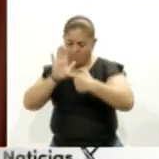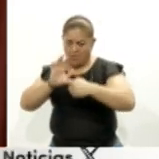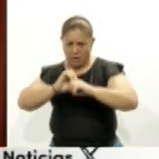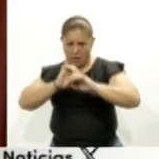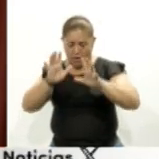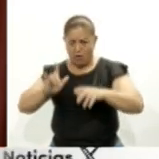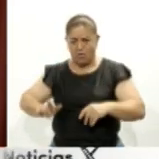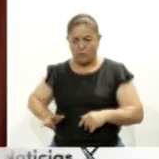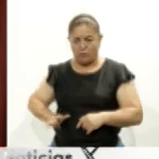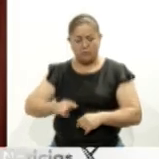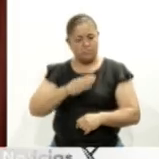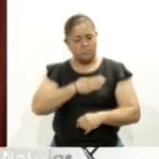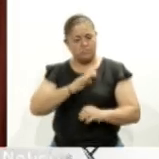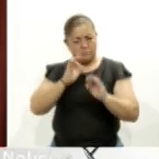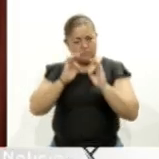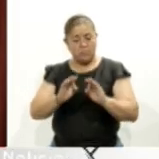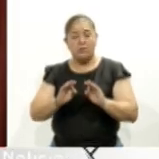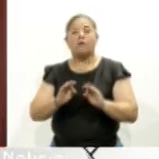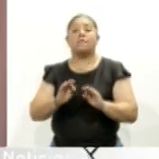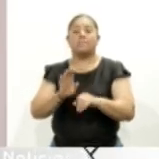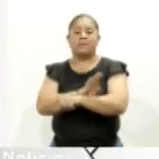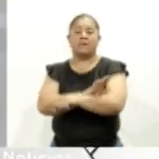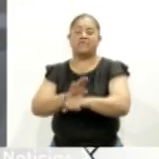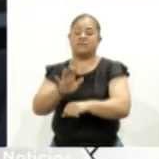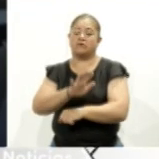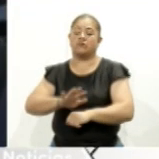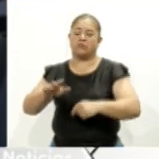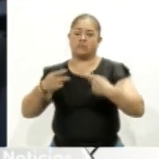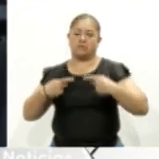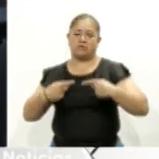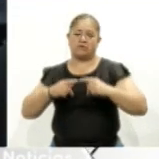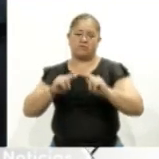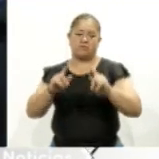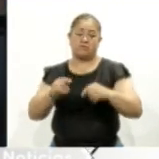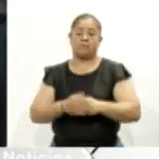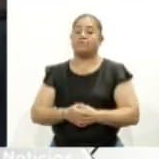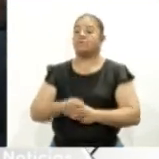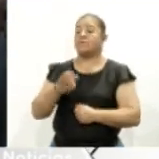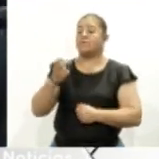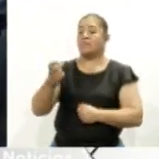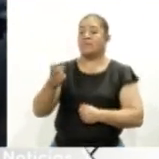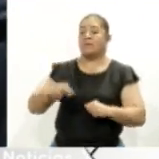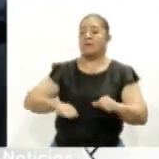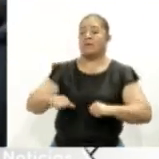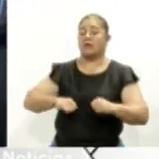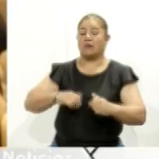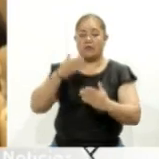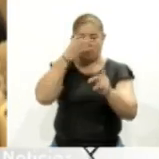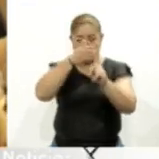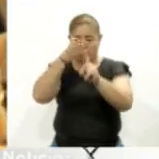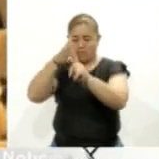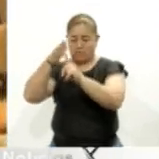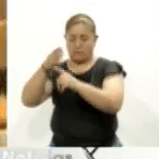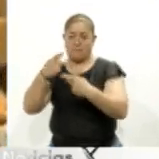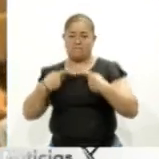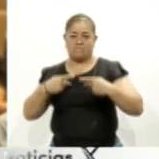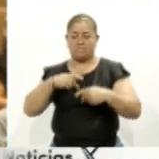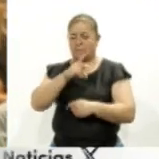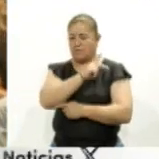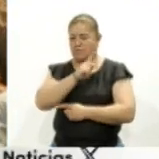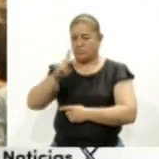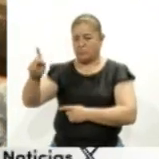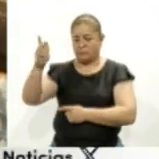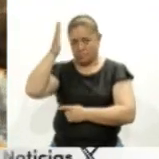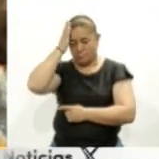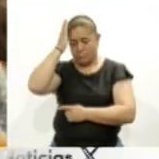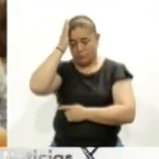gobierno, en beneficio de la sociedad tlaxcalteca. El evento estuvo dirigido a titulares de unidades de transparencia y oficiales de